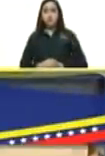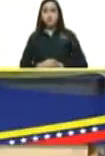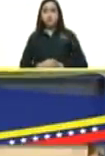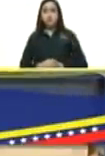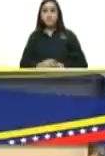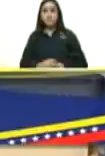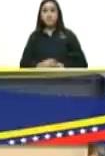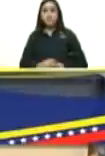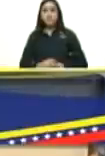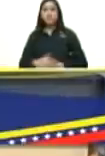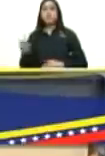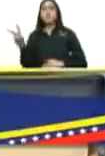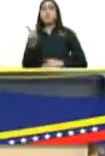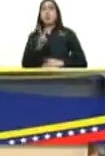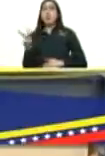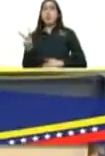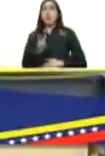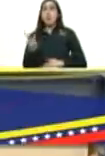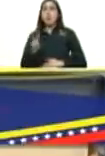Venezuela